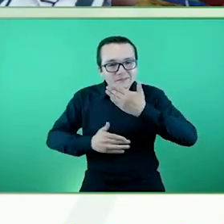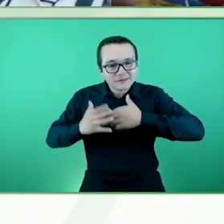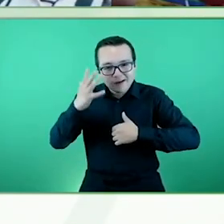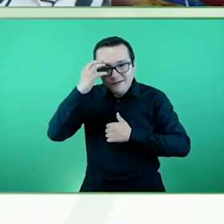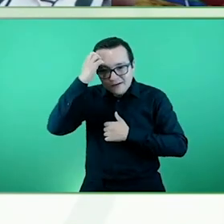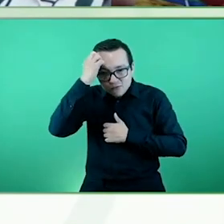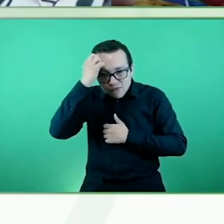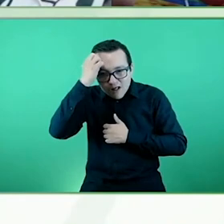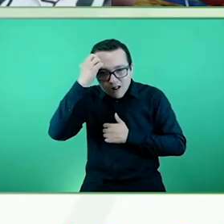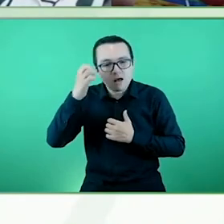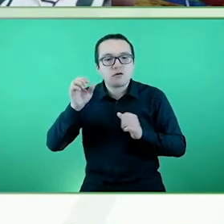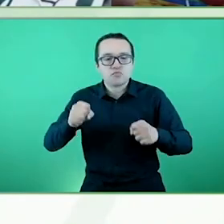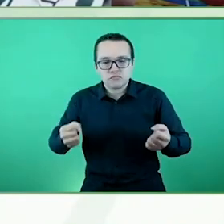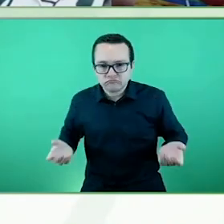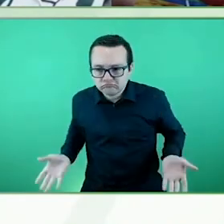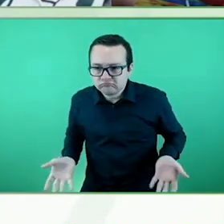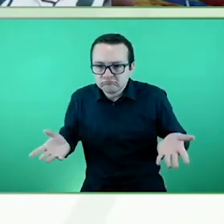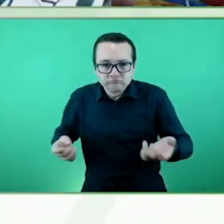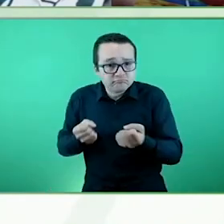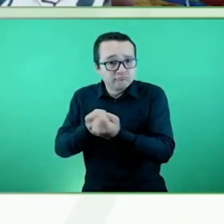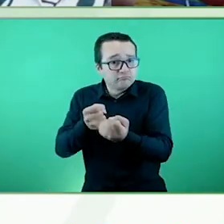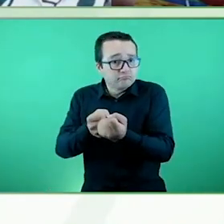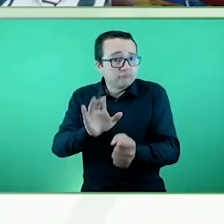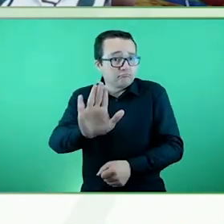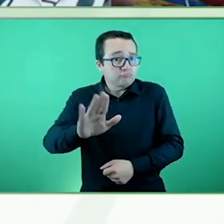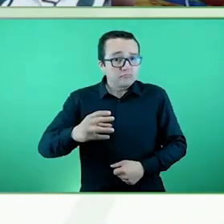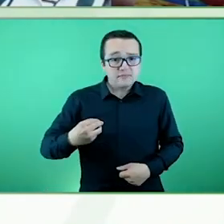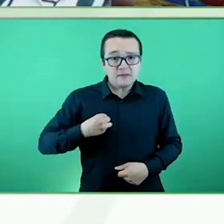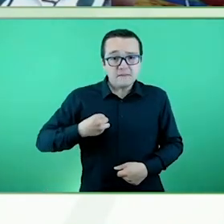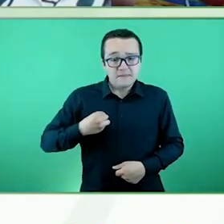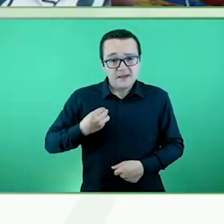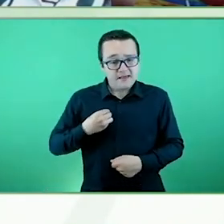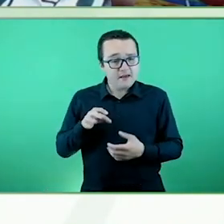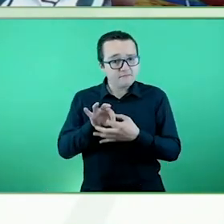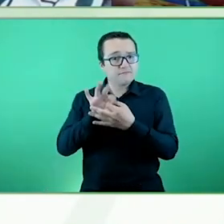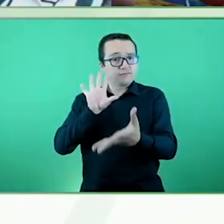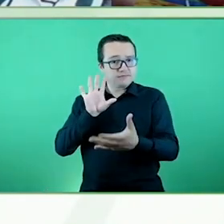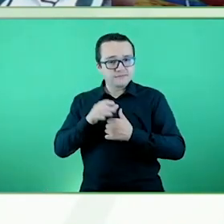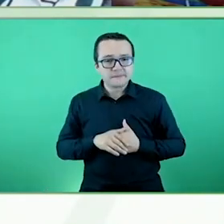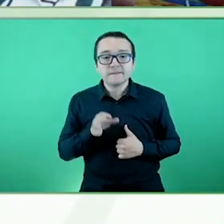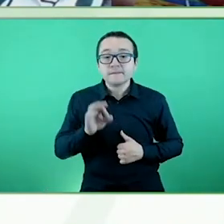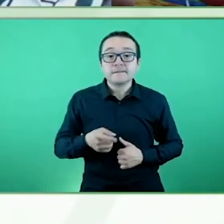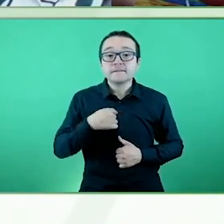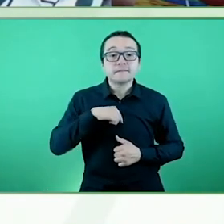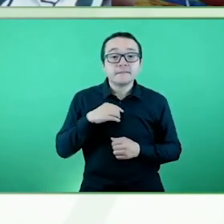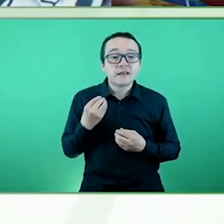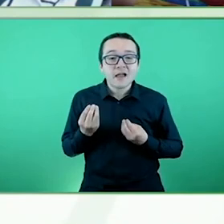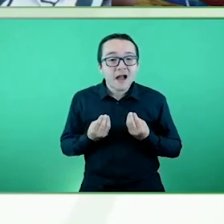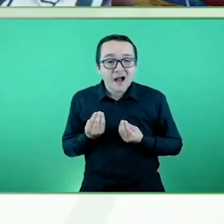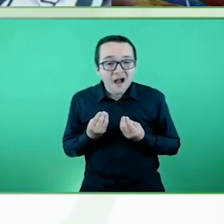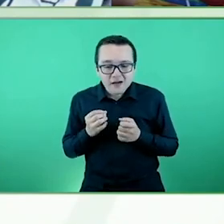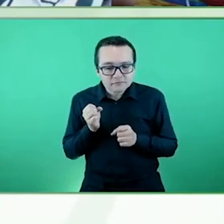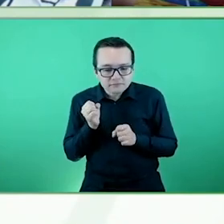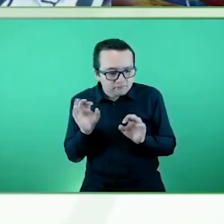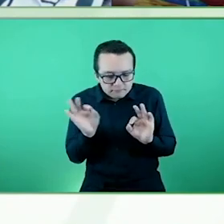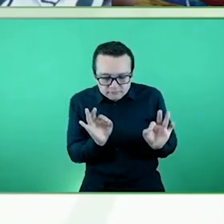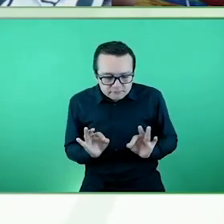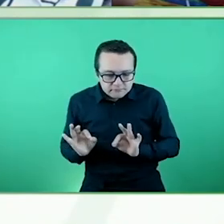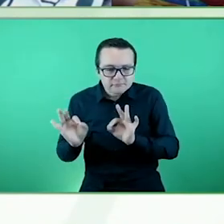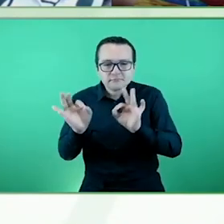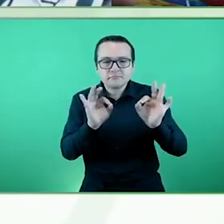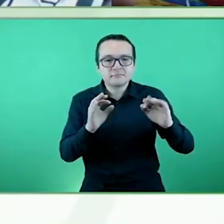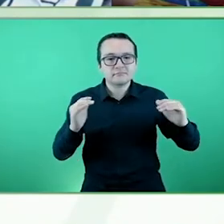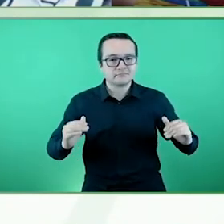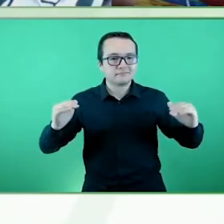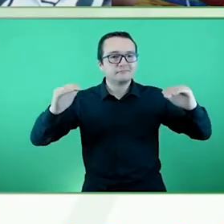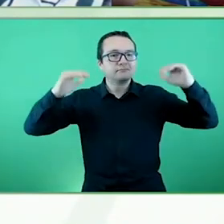hicimos fue la implementación de varios departamentos de vida independiente en la Ciudad de México,